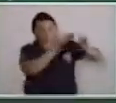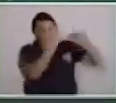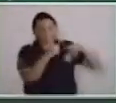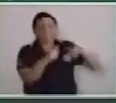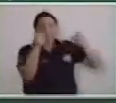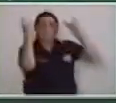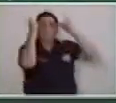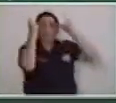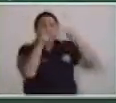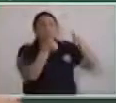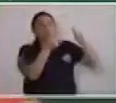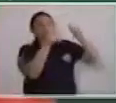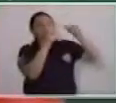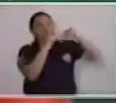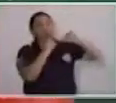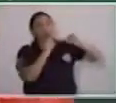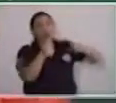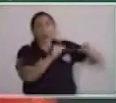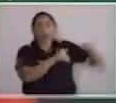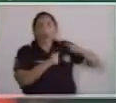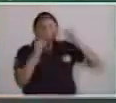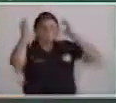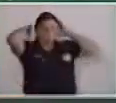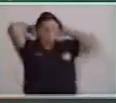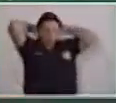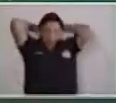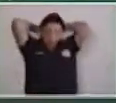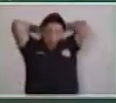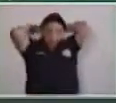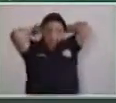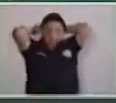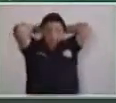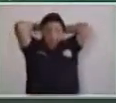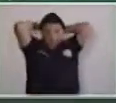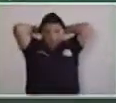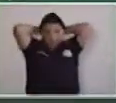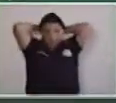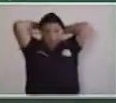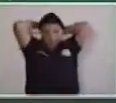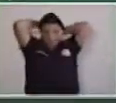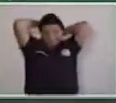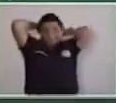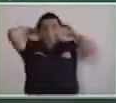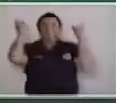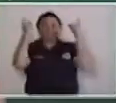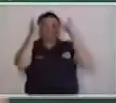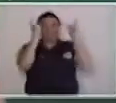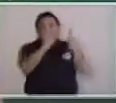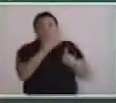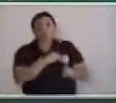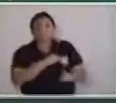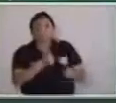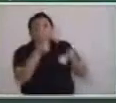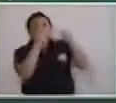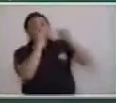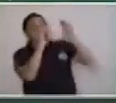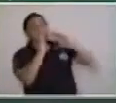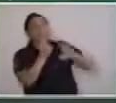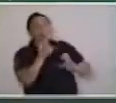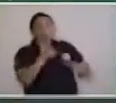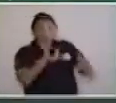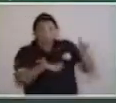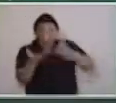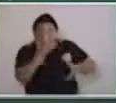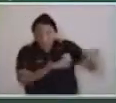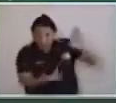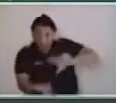a llamar a la vaca para que se tome el agua La vaca no quiere tomarse el agua, el agua no quiere apagar